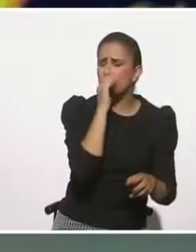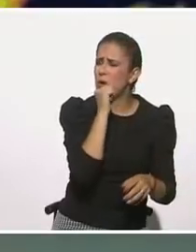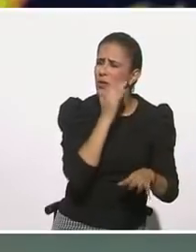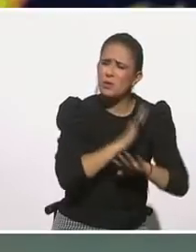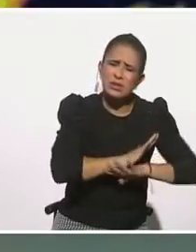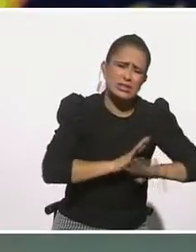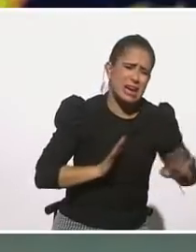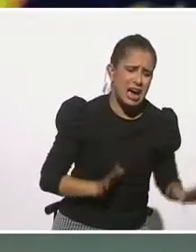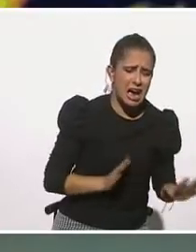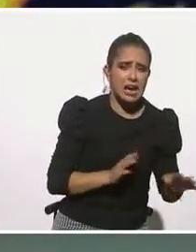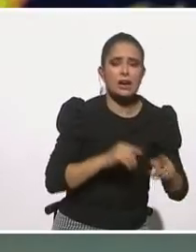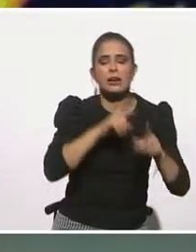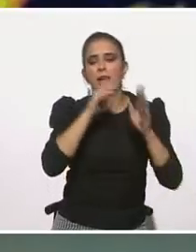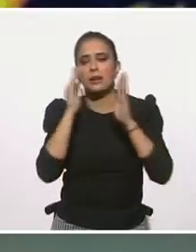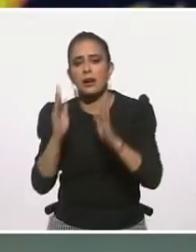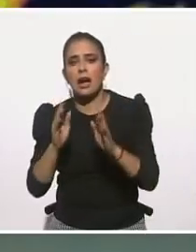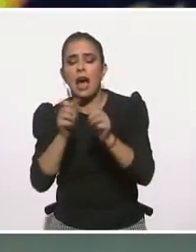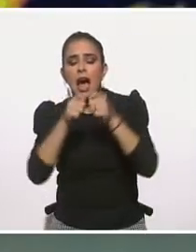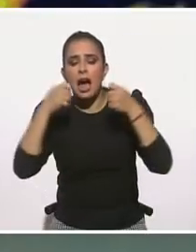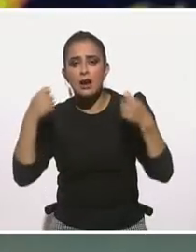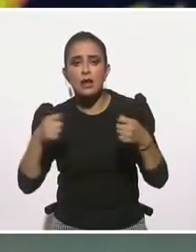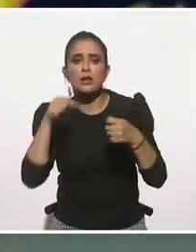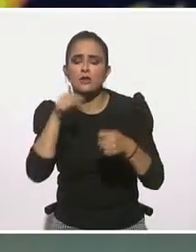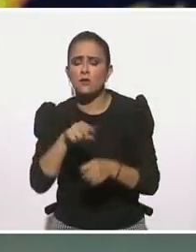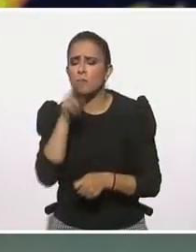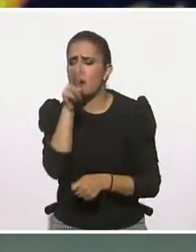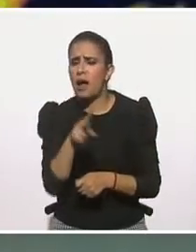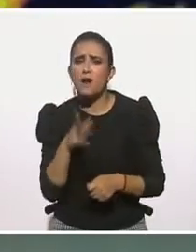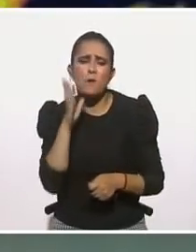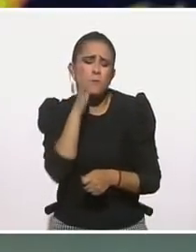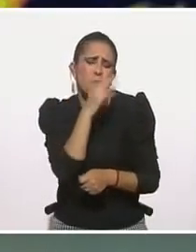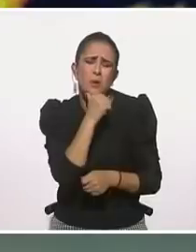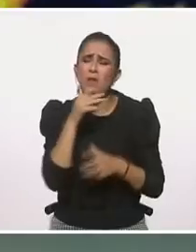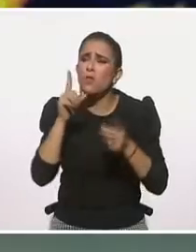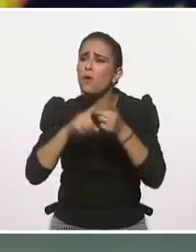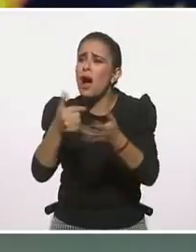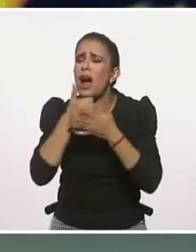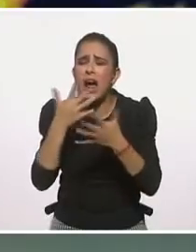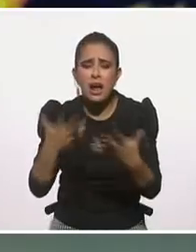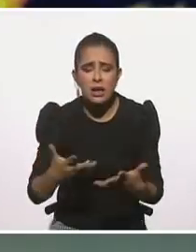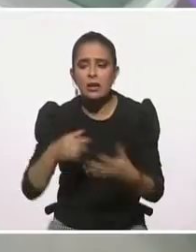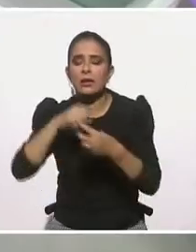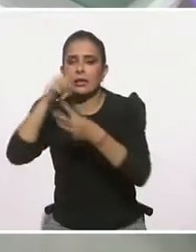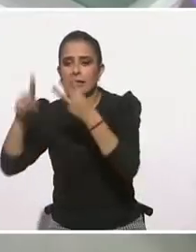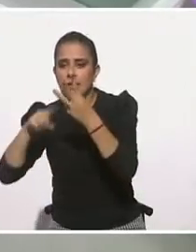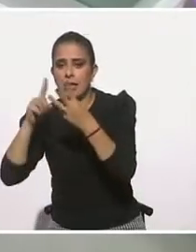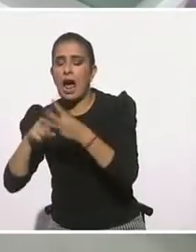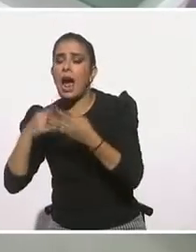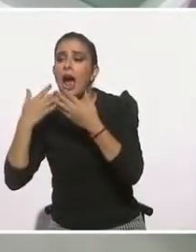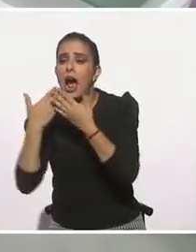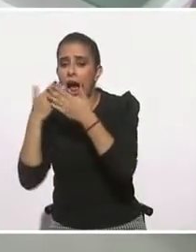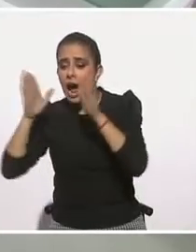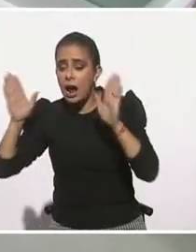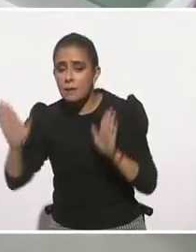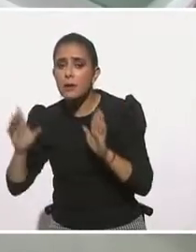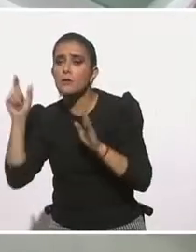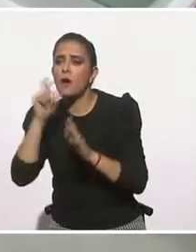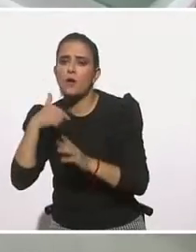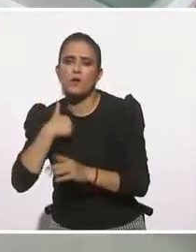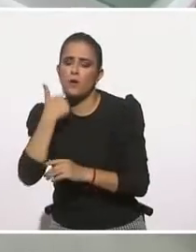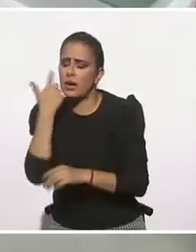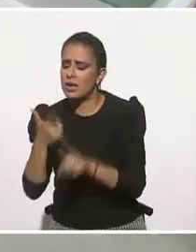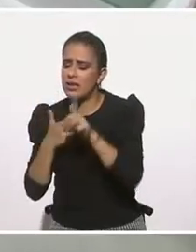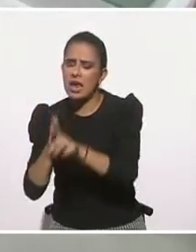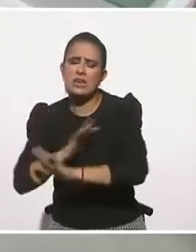En la segunda hoja le van a poner abrir cuando crea que ya no tengo de dónde agarrarme y en la tercera hoja le van a poner abrir cuando ya no quiera continuar.